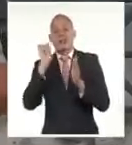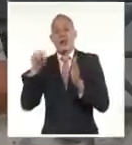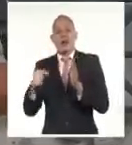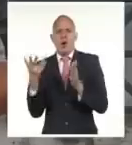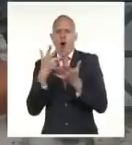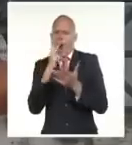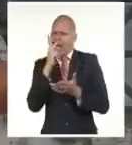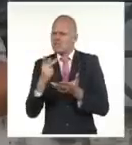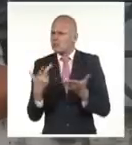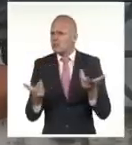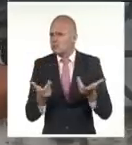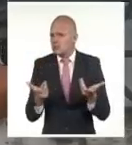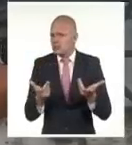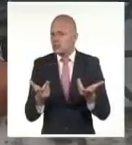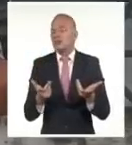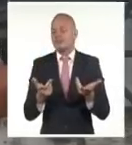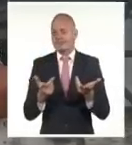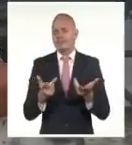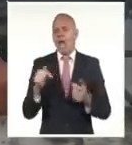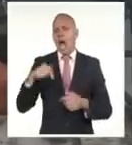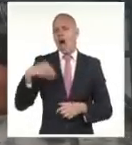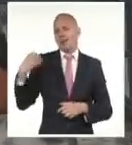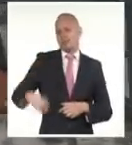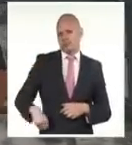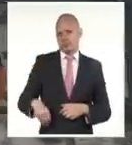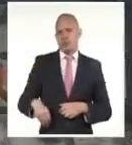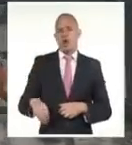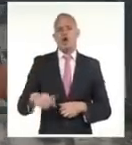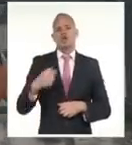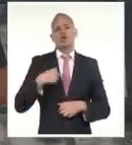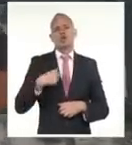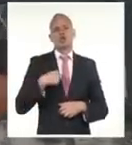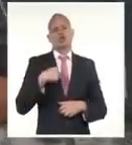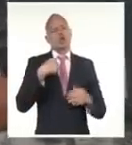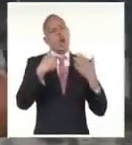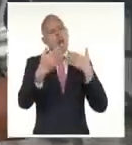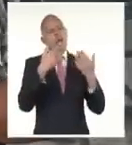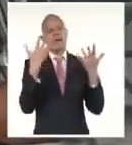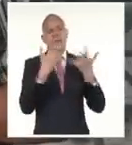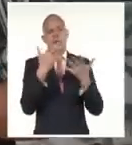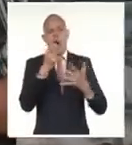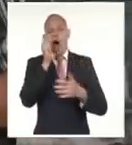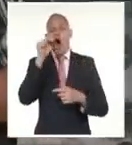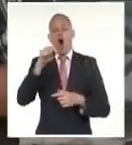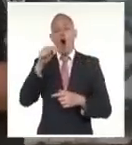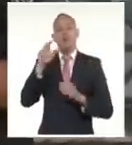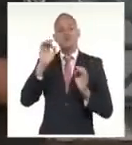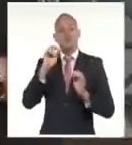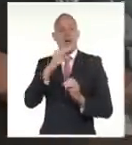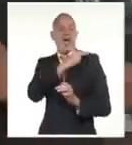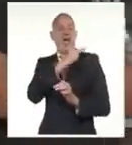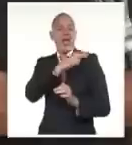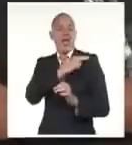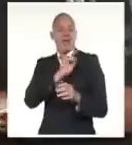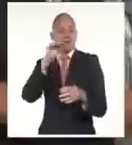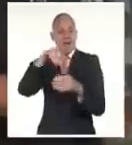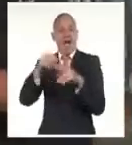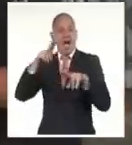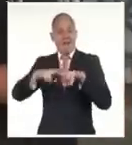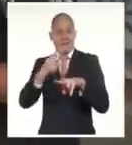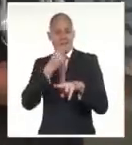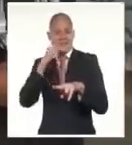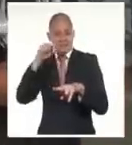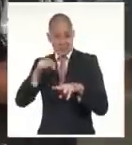vamos a conversar en esta emisión estelar en vivo con el intendente de la Habana Vieja, el compañero Alexis Acosta Silva.